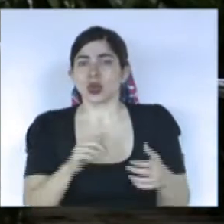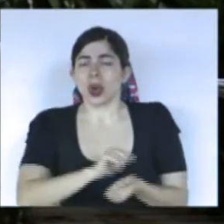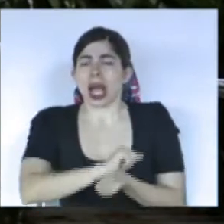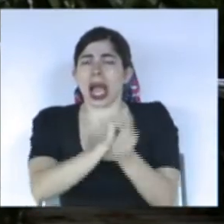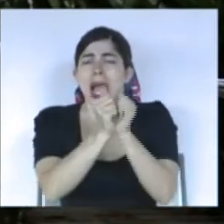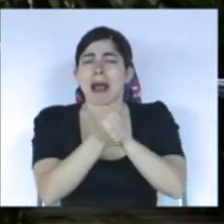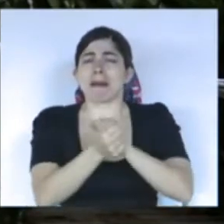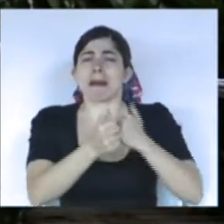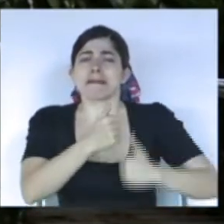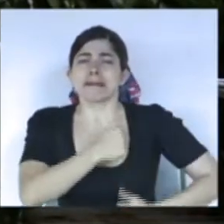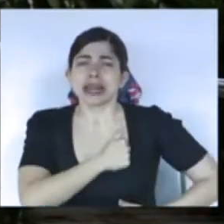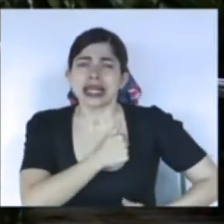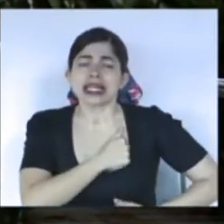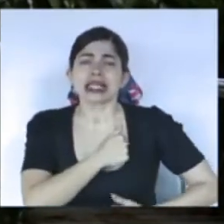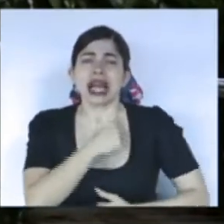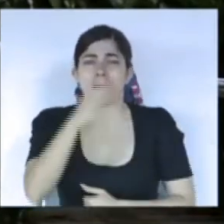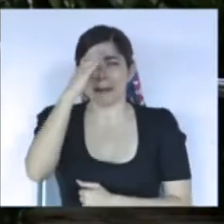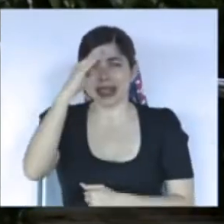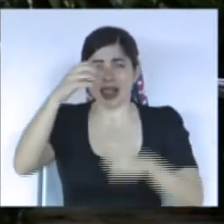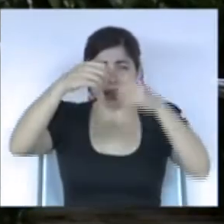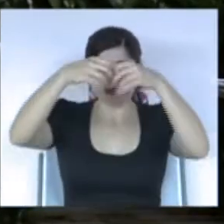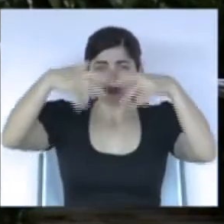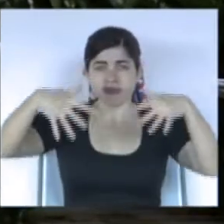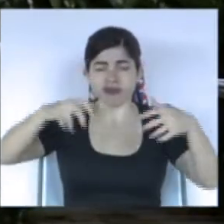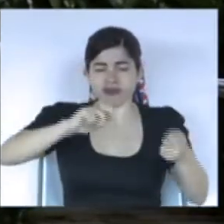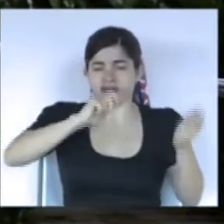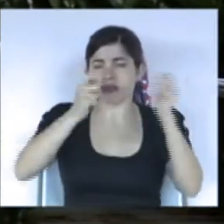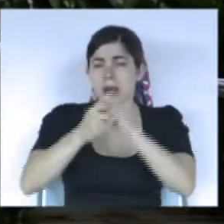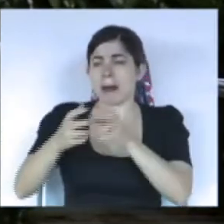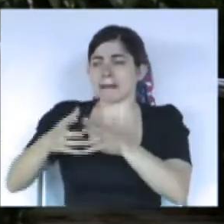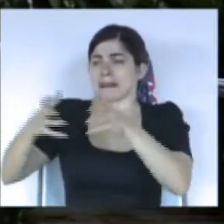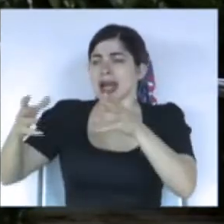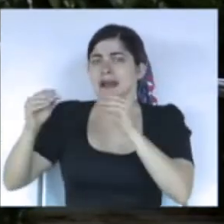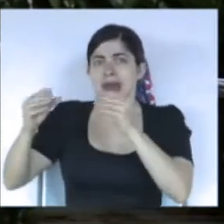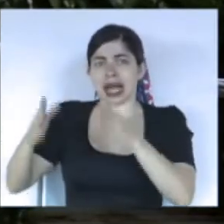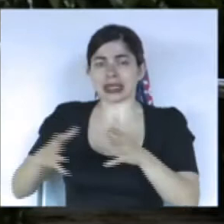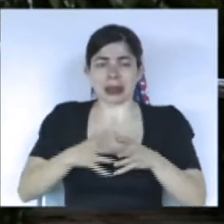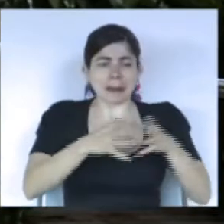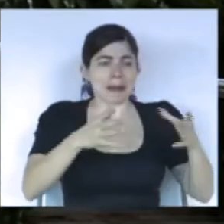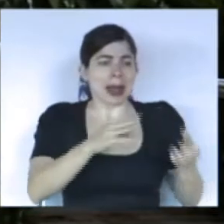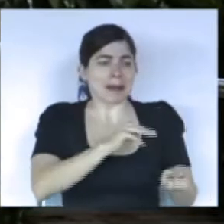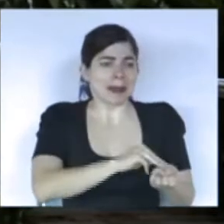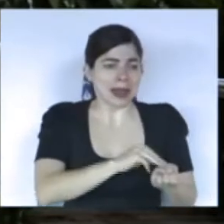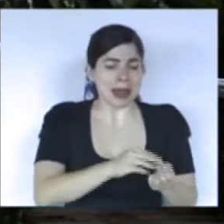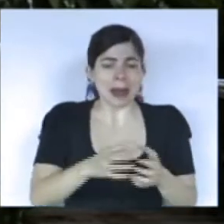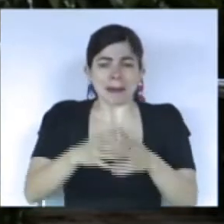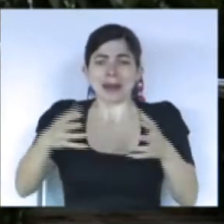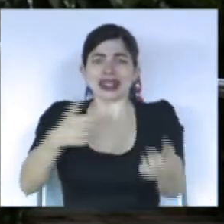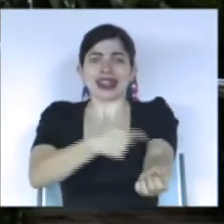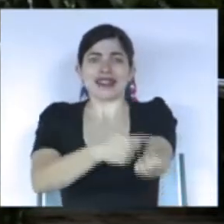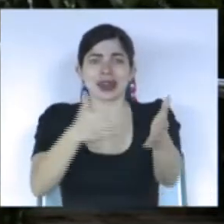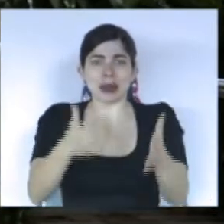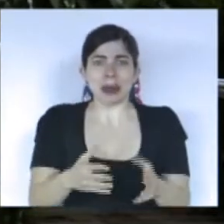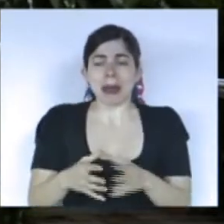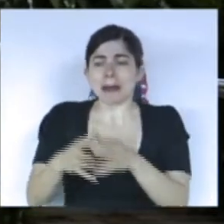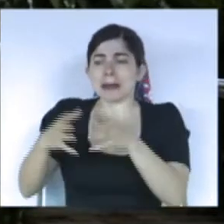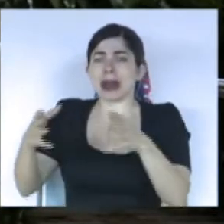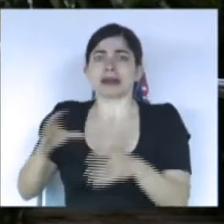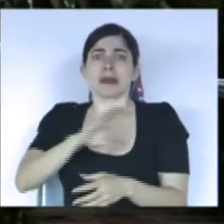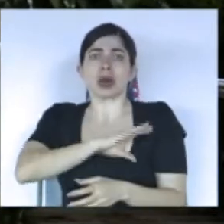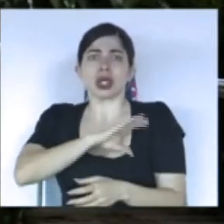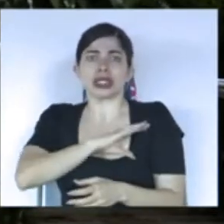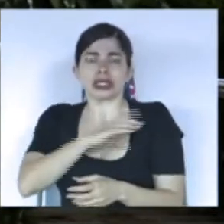militar y los soldados por más maestros, más médicos, más enfermeras, más policías civilistas,